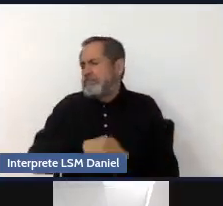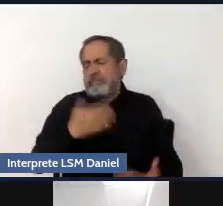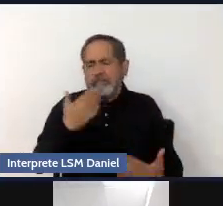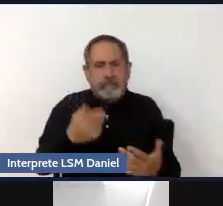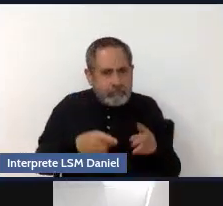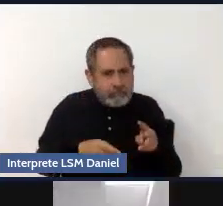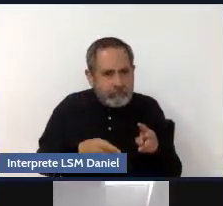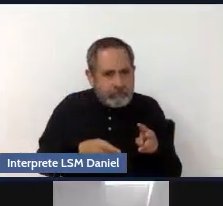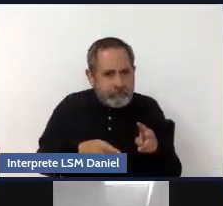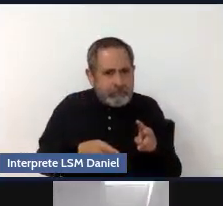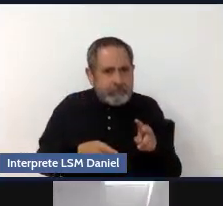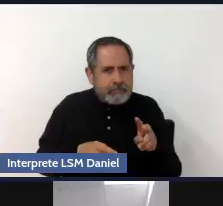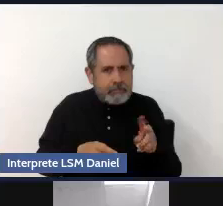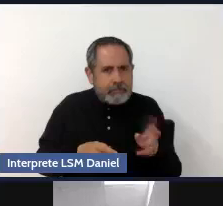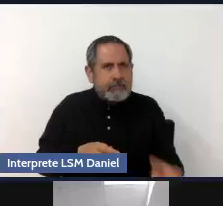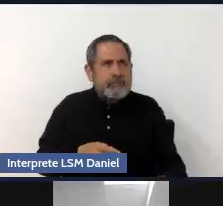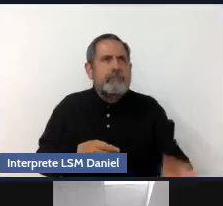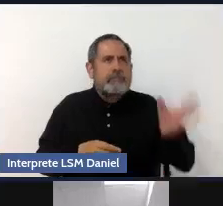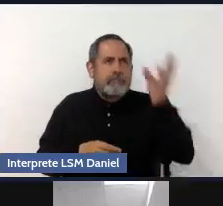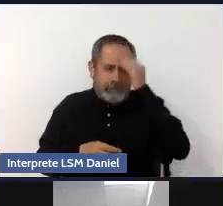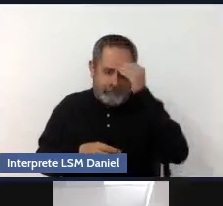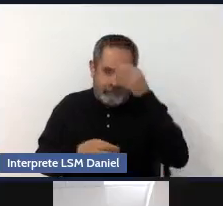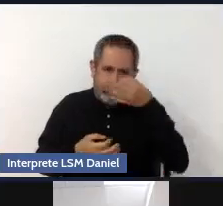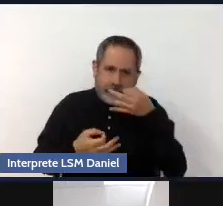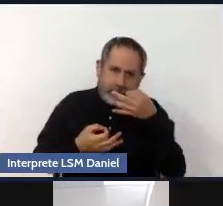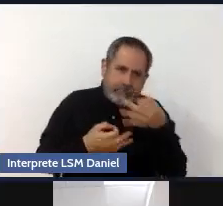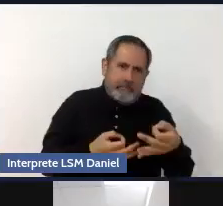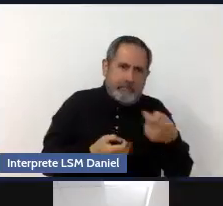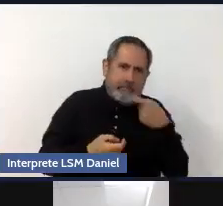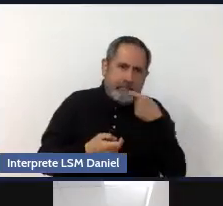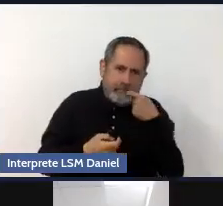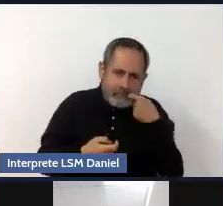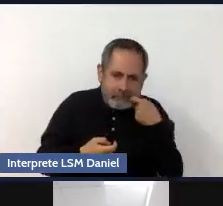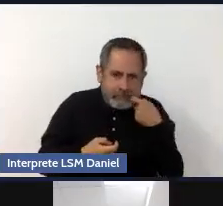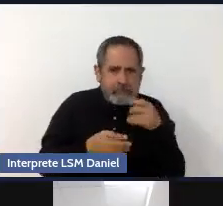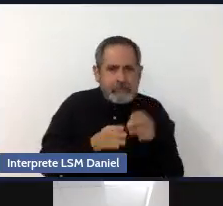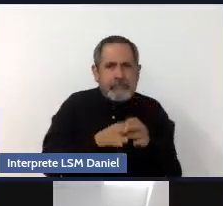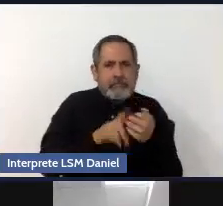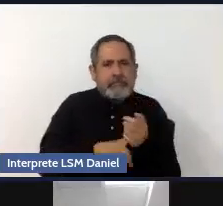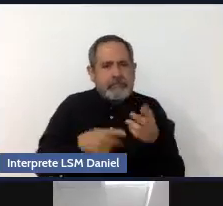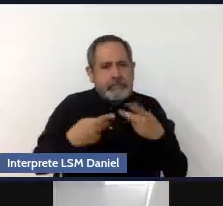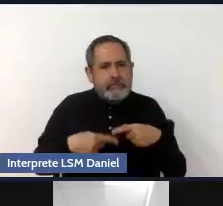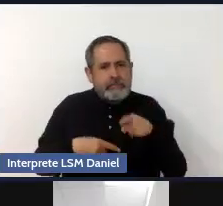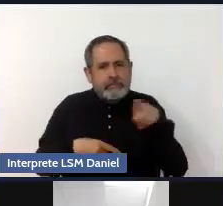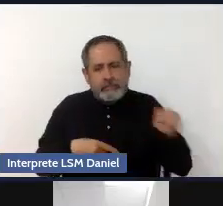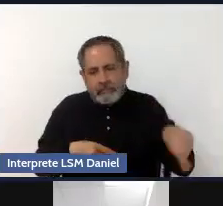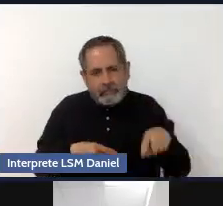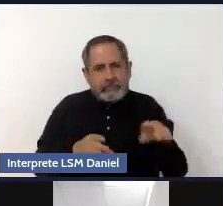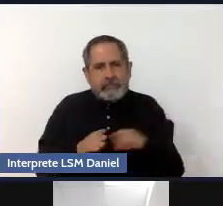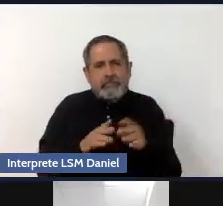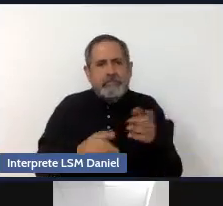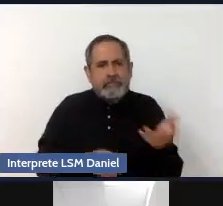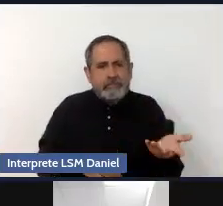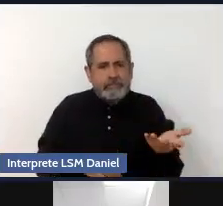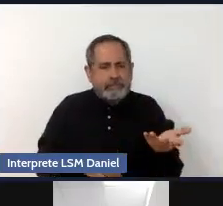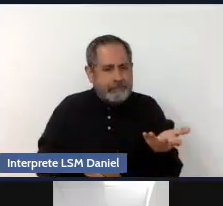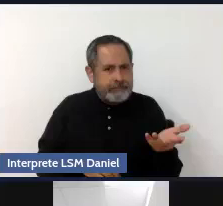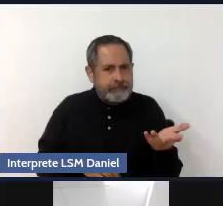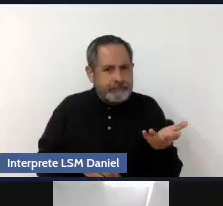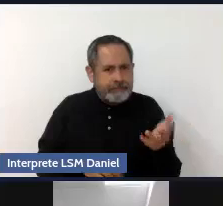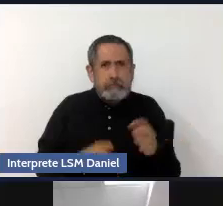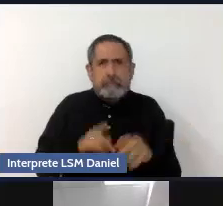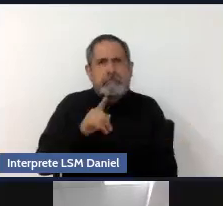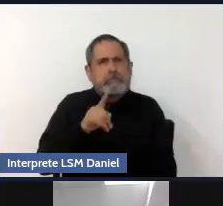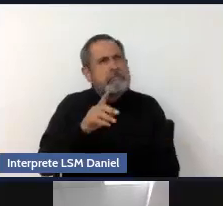a asociar ese tipo de imágenes, ese tipo de personas, que son, pues, personas bonitas,